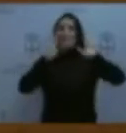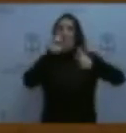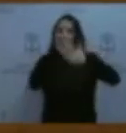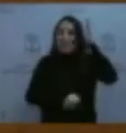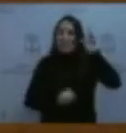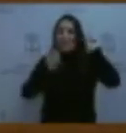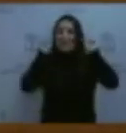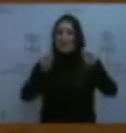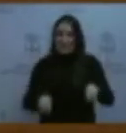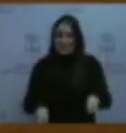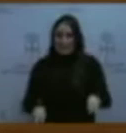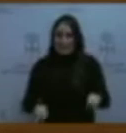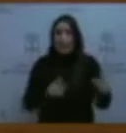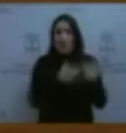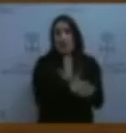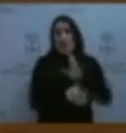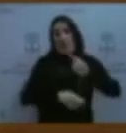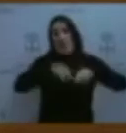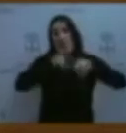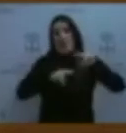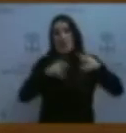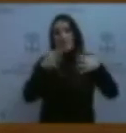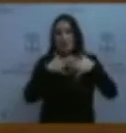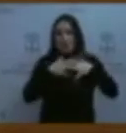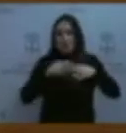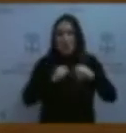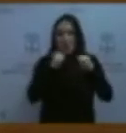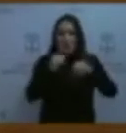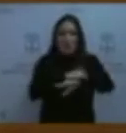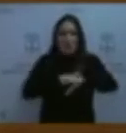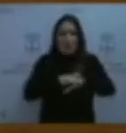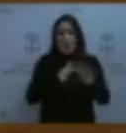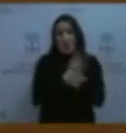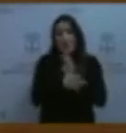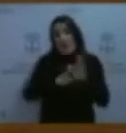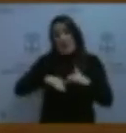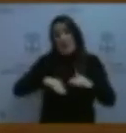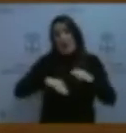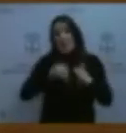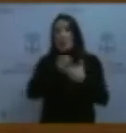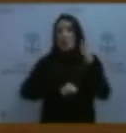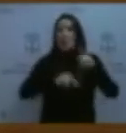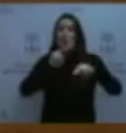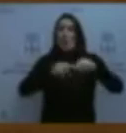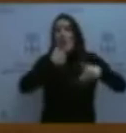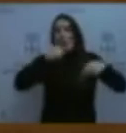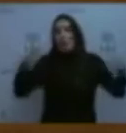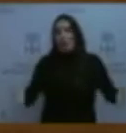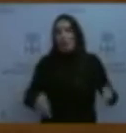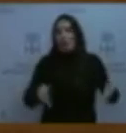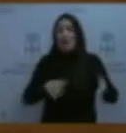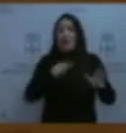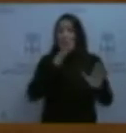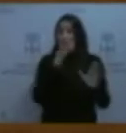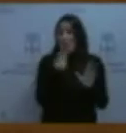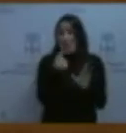correspondiente. Estamos hablando de obras estructurales en un edificio que lo que hacen es sacar una obra menor. Por cierto, con cargo no se sabe qué fondos porque